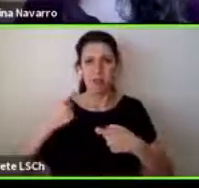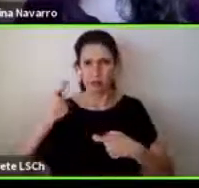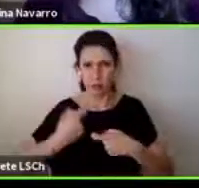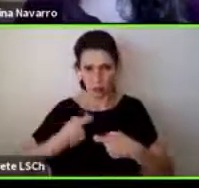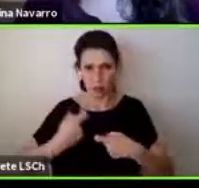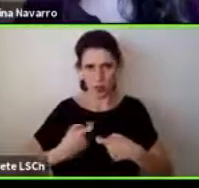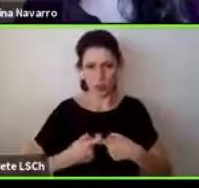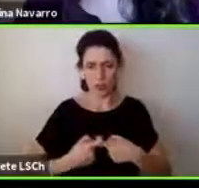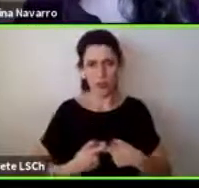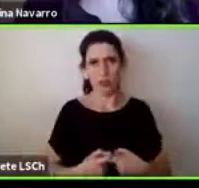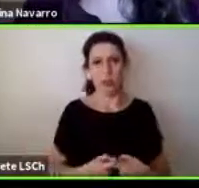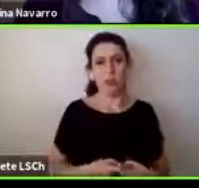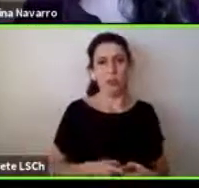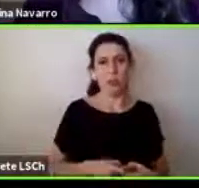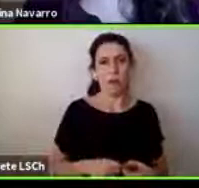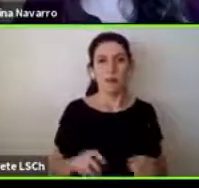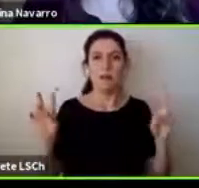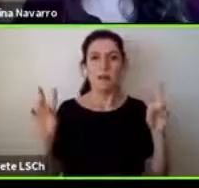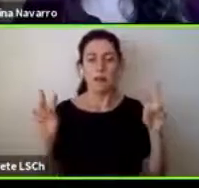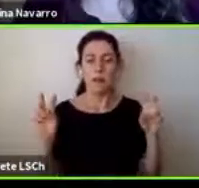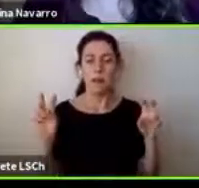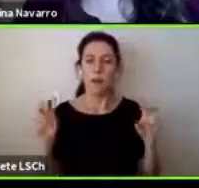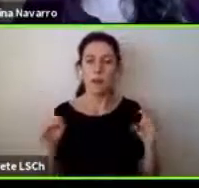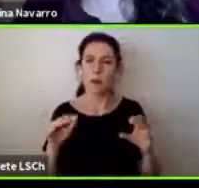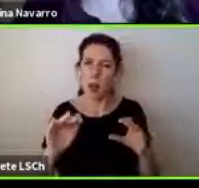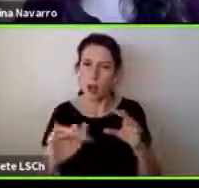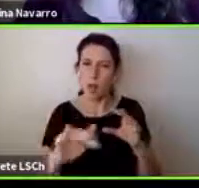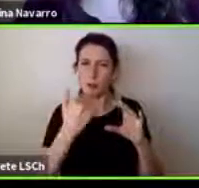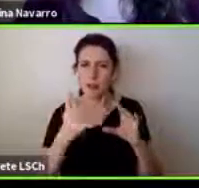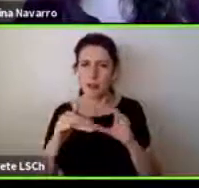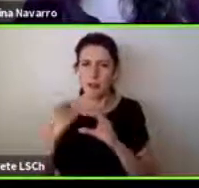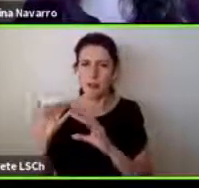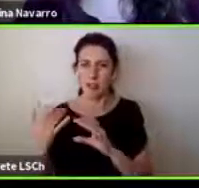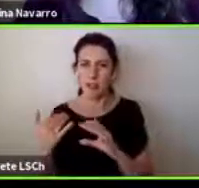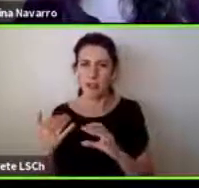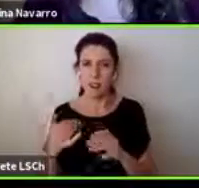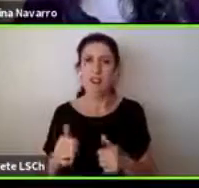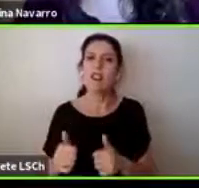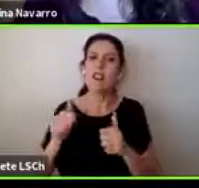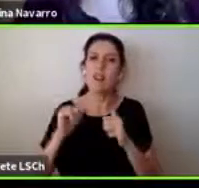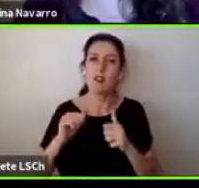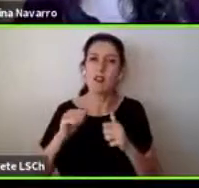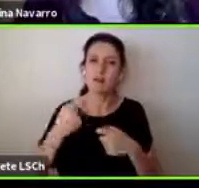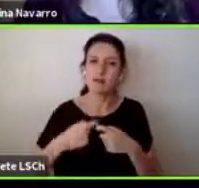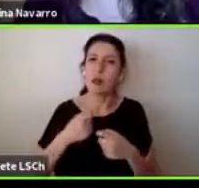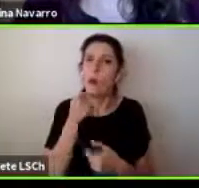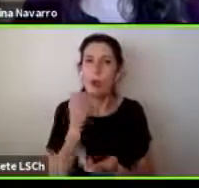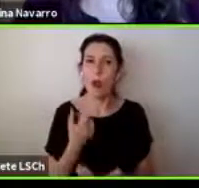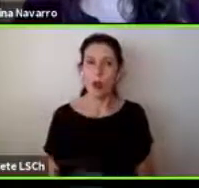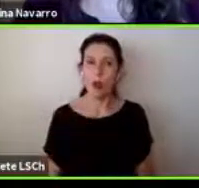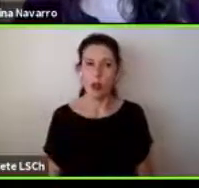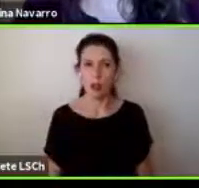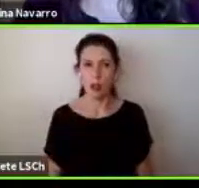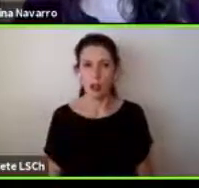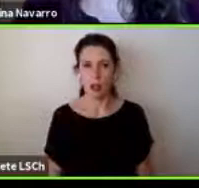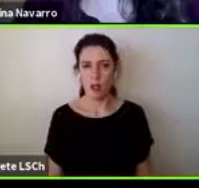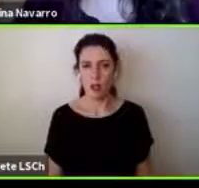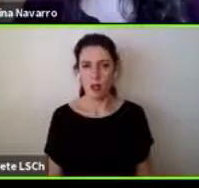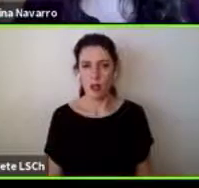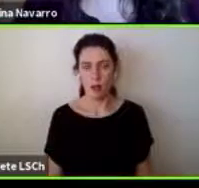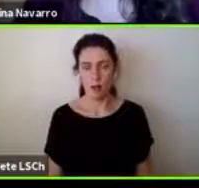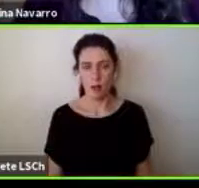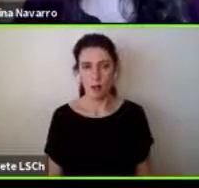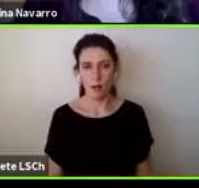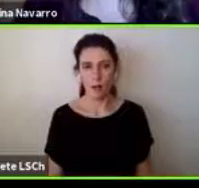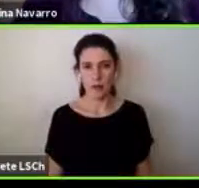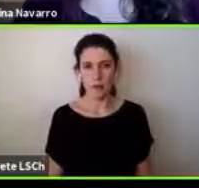y además por lo que estábamos viendo en los mensajes tiene unos desafíos concretos tratar esta temática y además